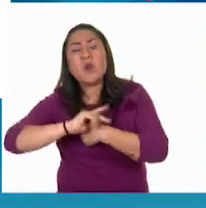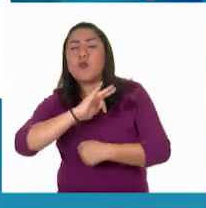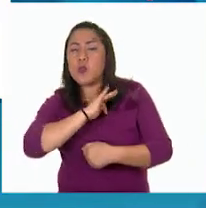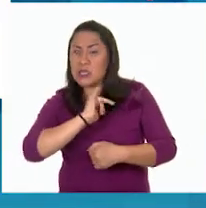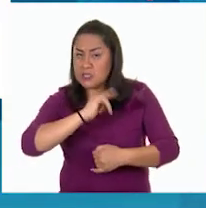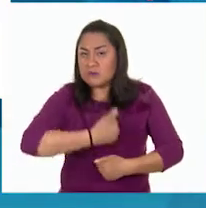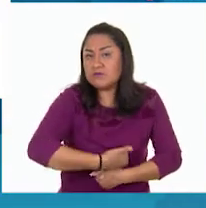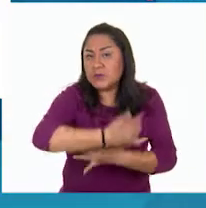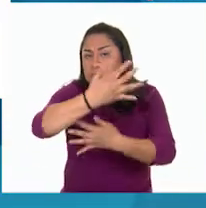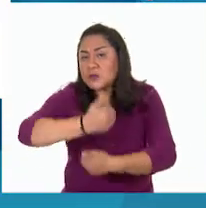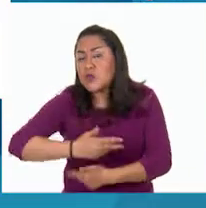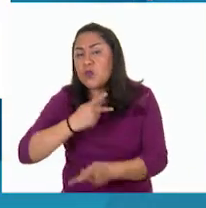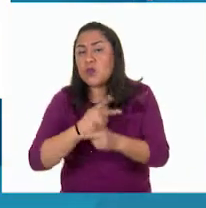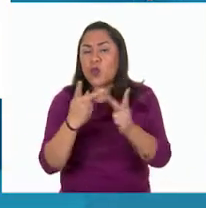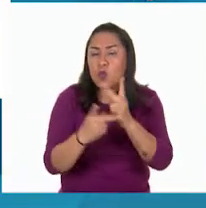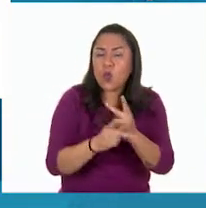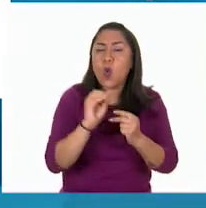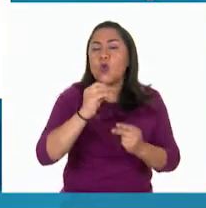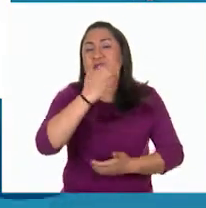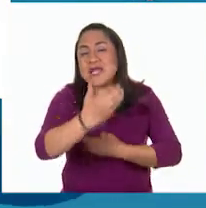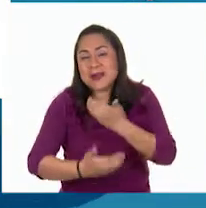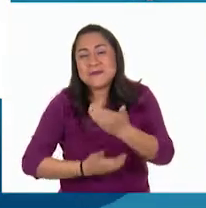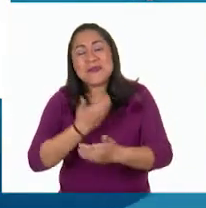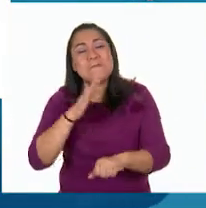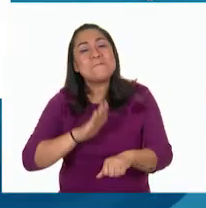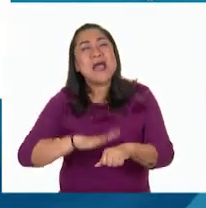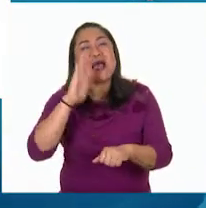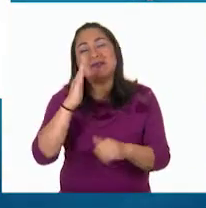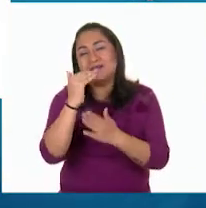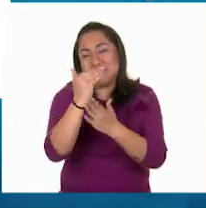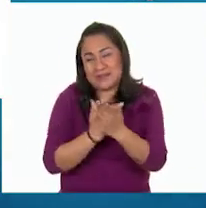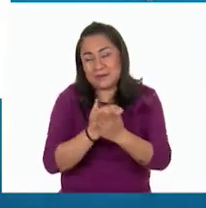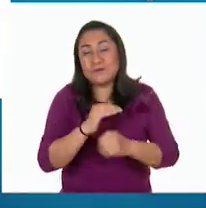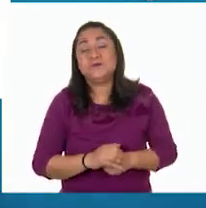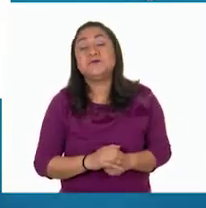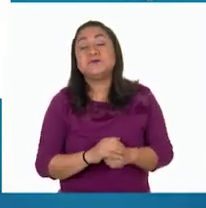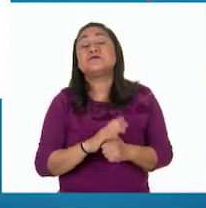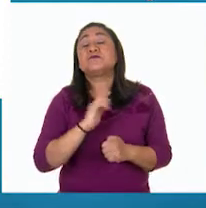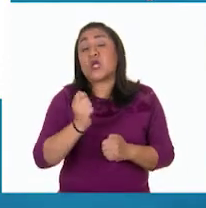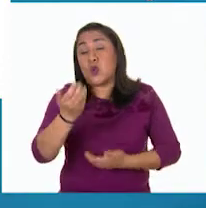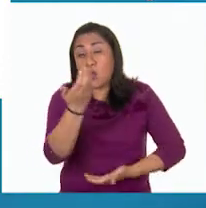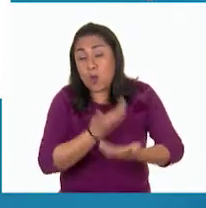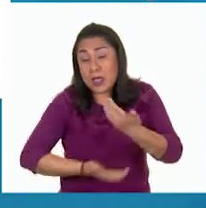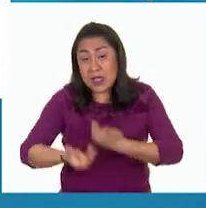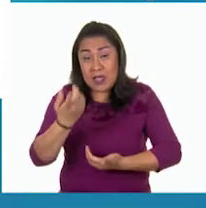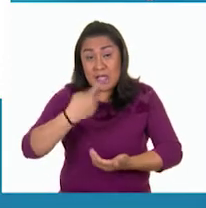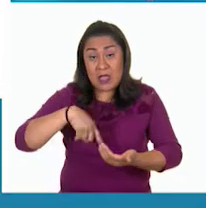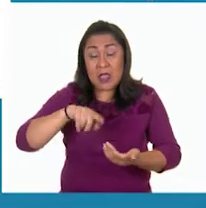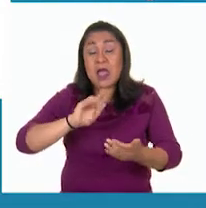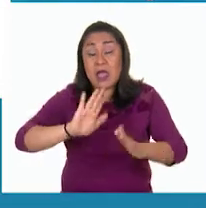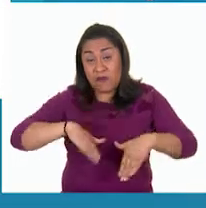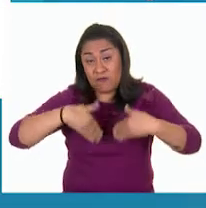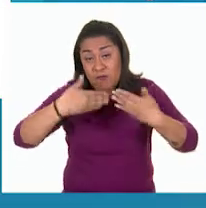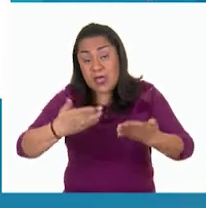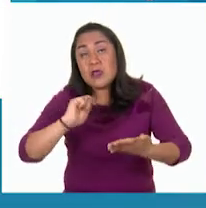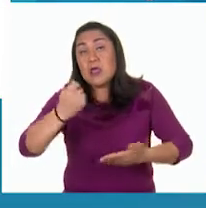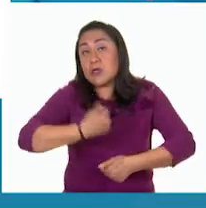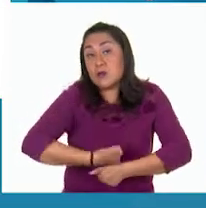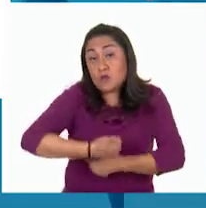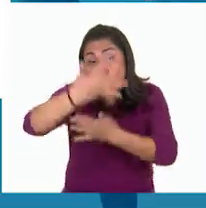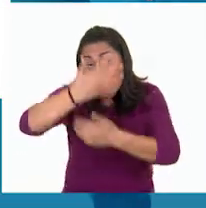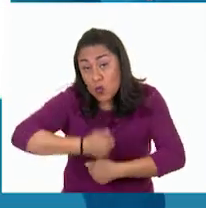o servicios con algunos privilegios. El comercio externo consiste en la importación y la